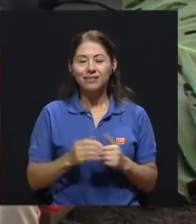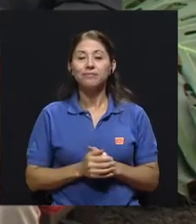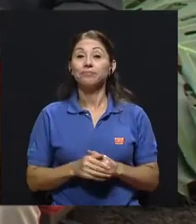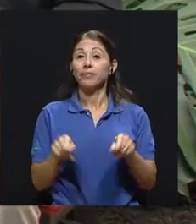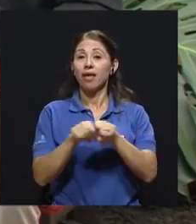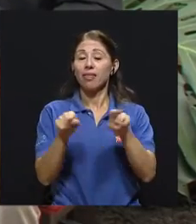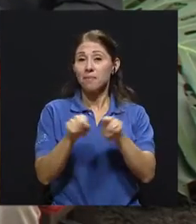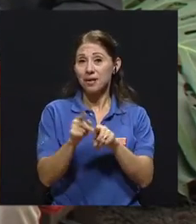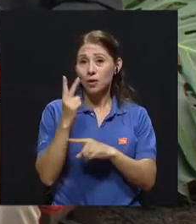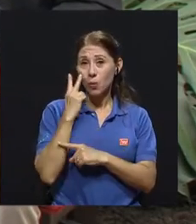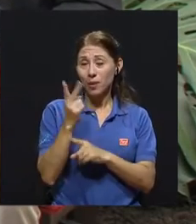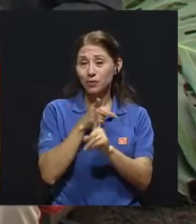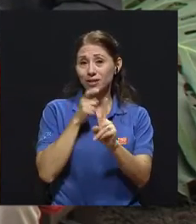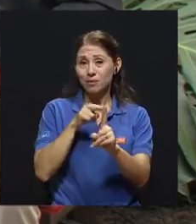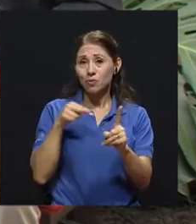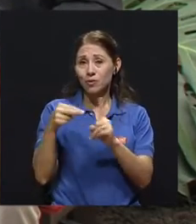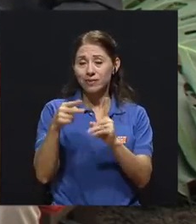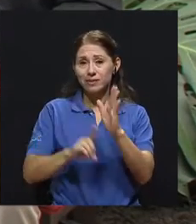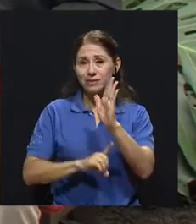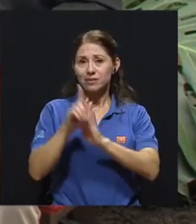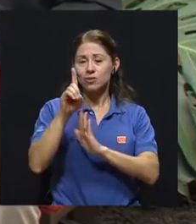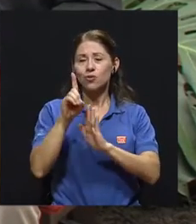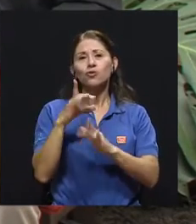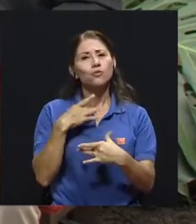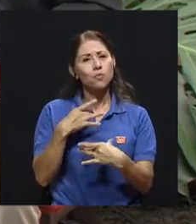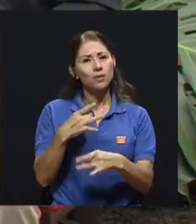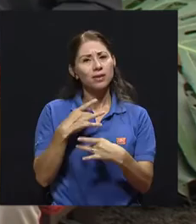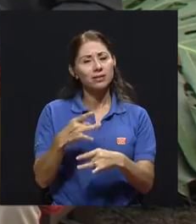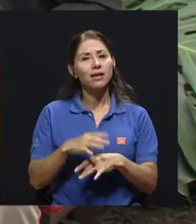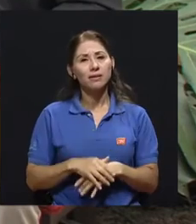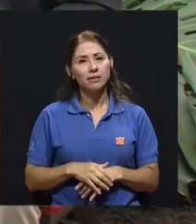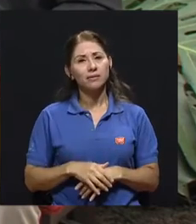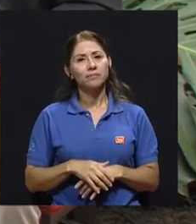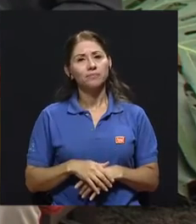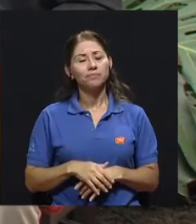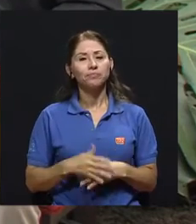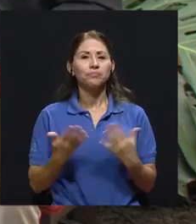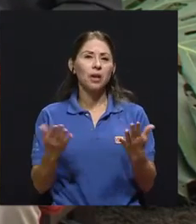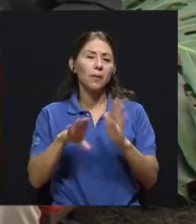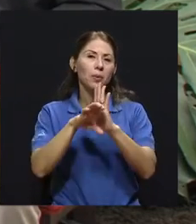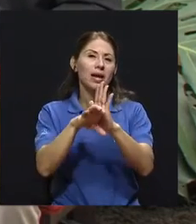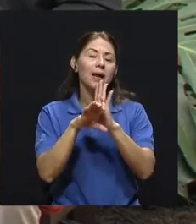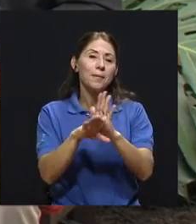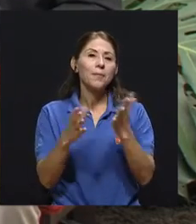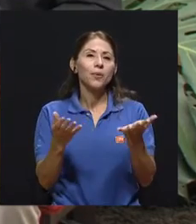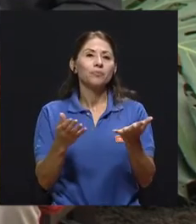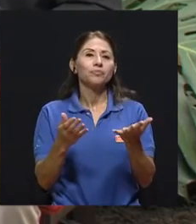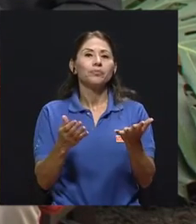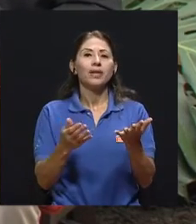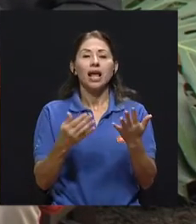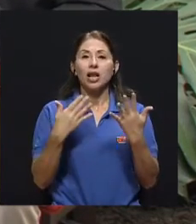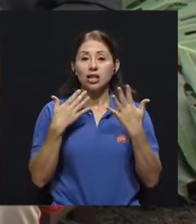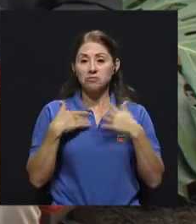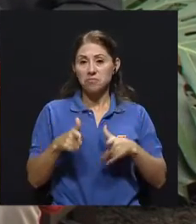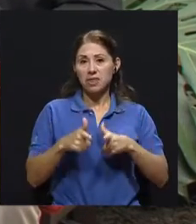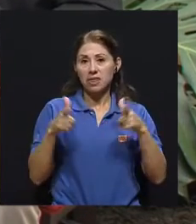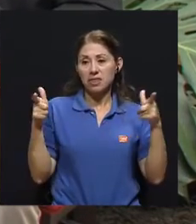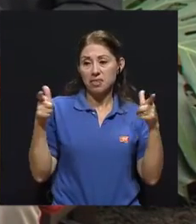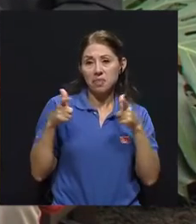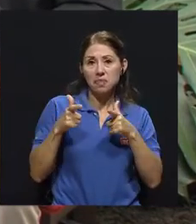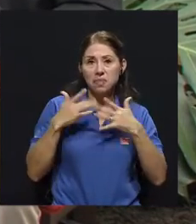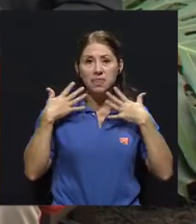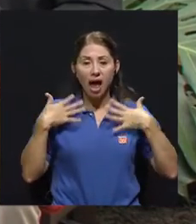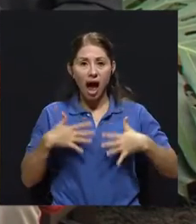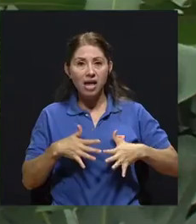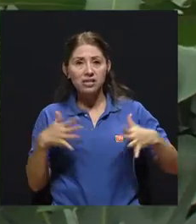Además de que si lo vemos desde el punto de vista del desarrollo es muy interesante, la media, digamos, de las tallas que